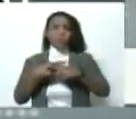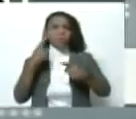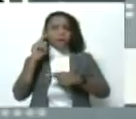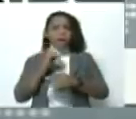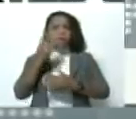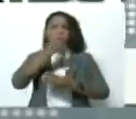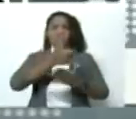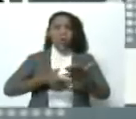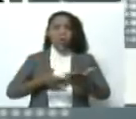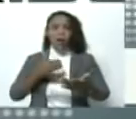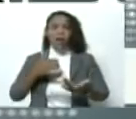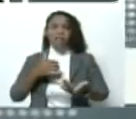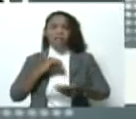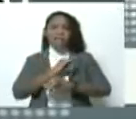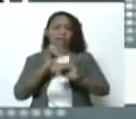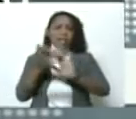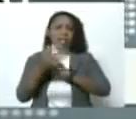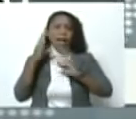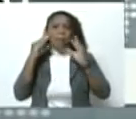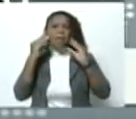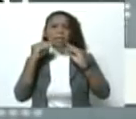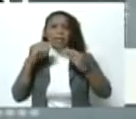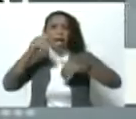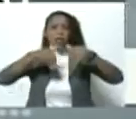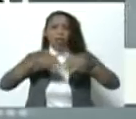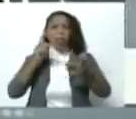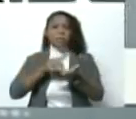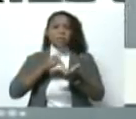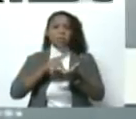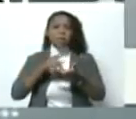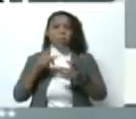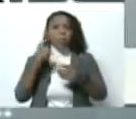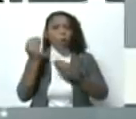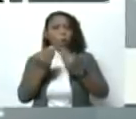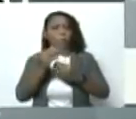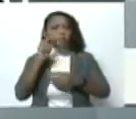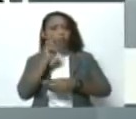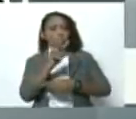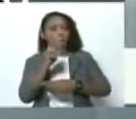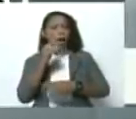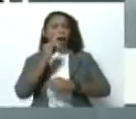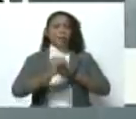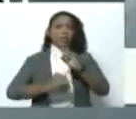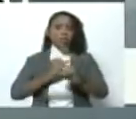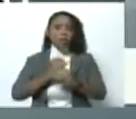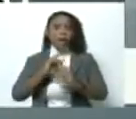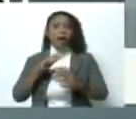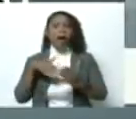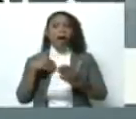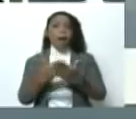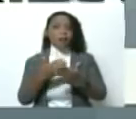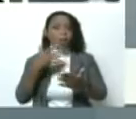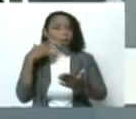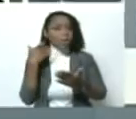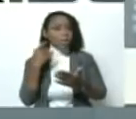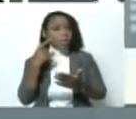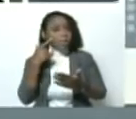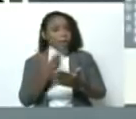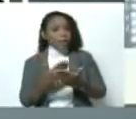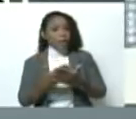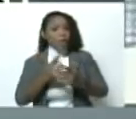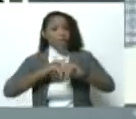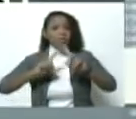presentado los expertos electorales, que han participado como veedores internacionales en nuestro país, que hasta los testigos de los diferentes sectores